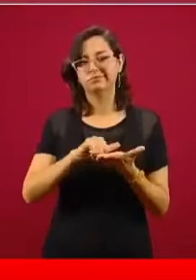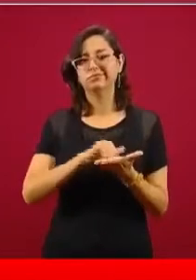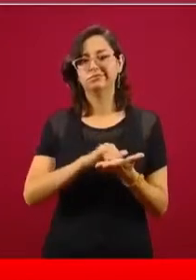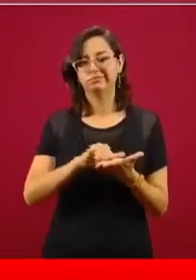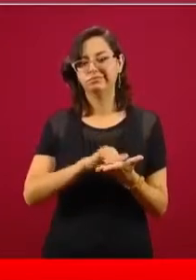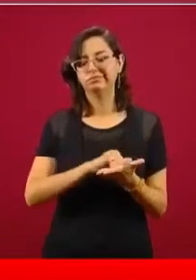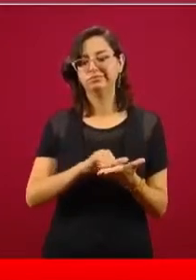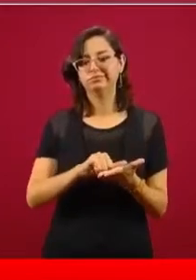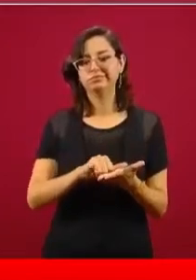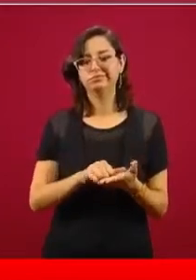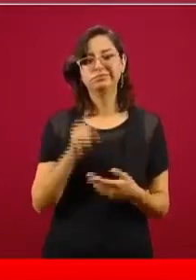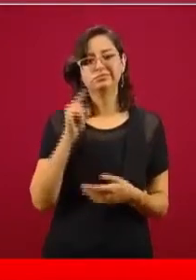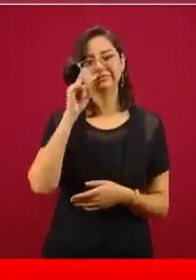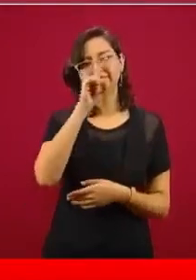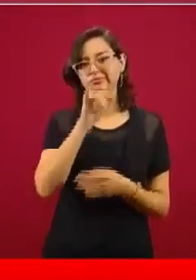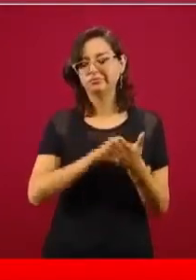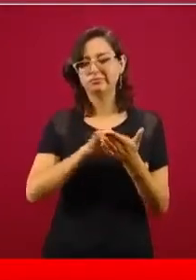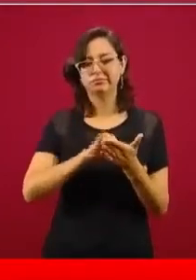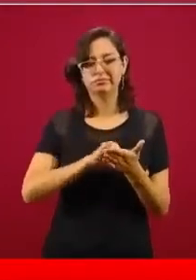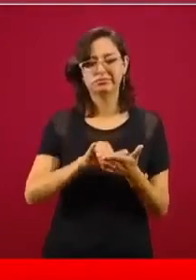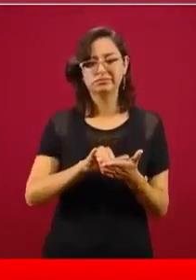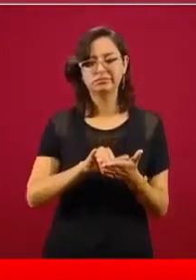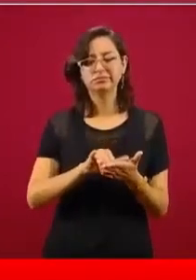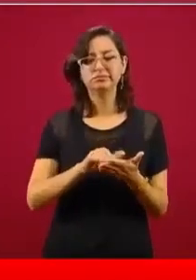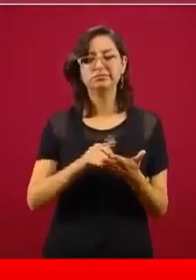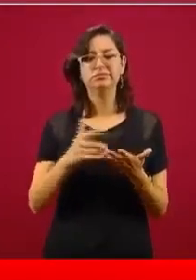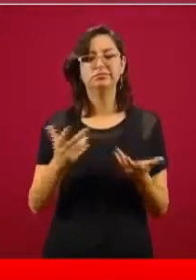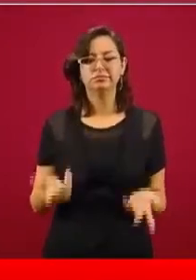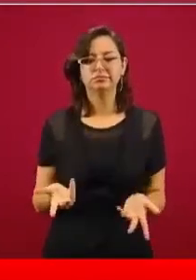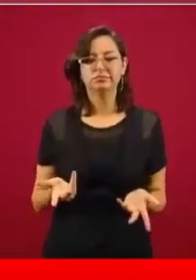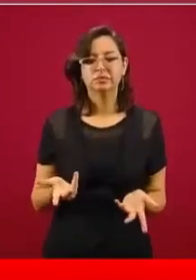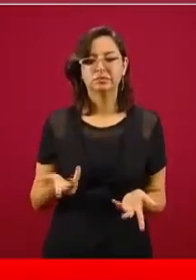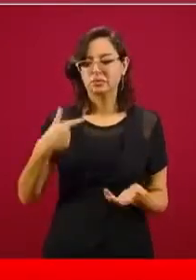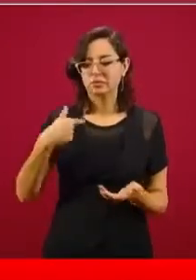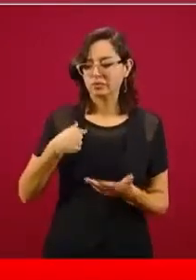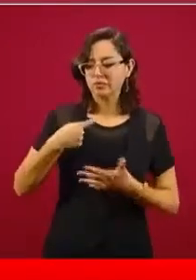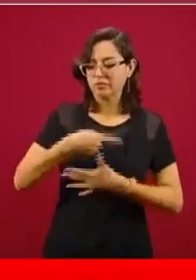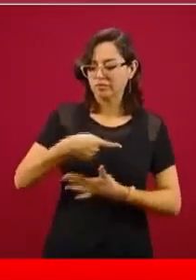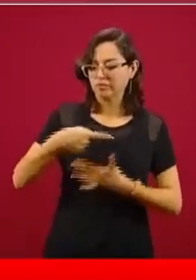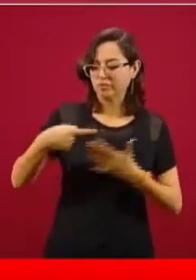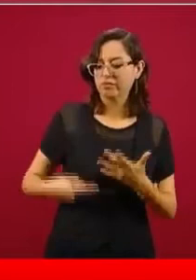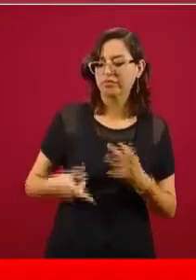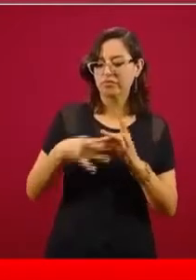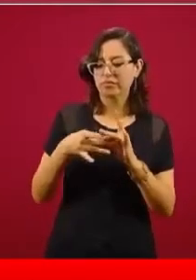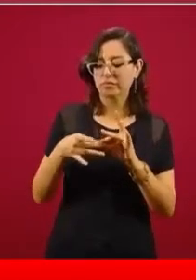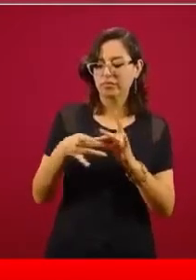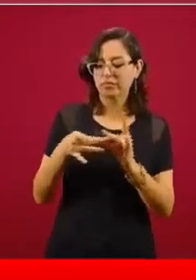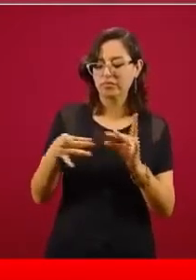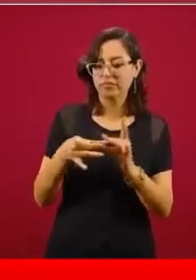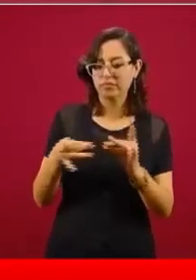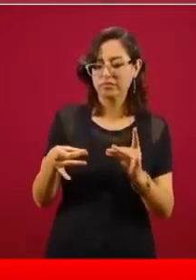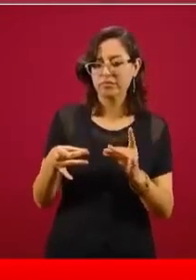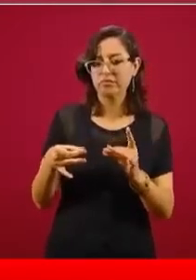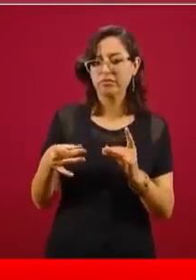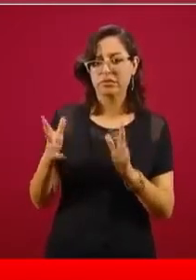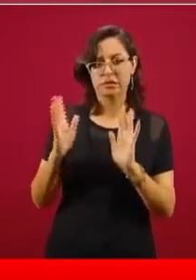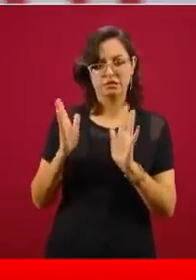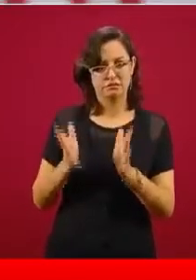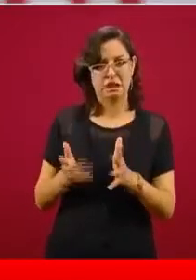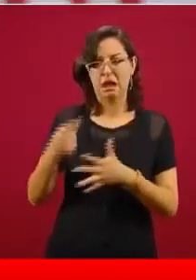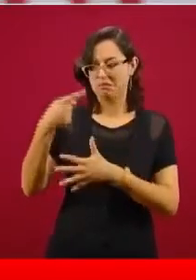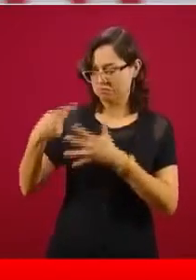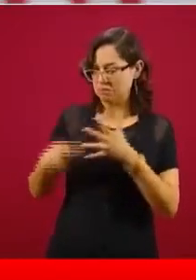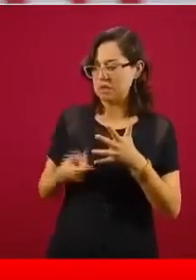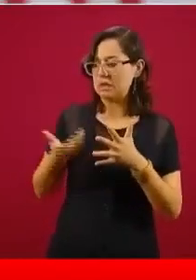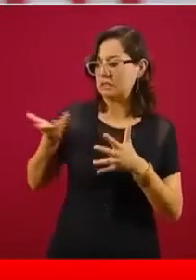En Nueva York, además de todas las acciones que acabo de referir, se ha reforzado al consulado para